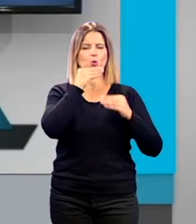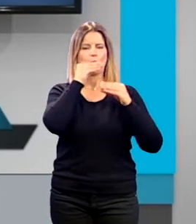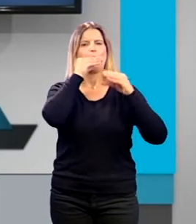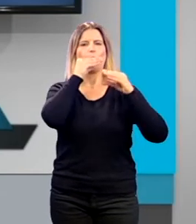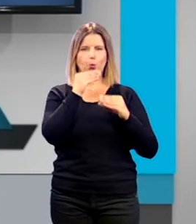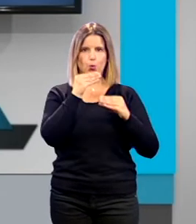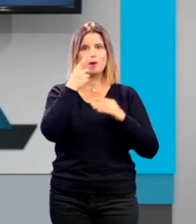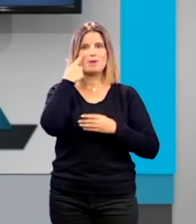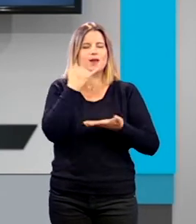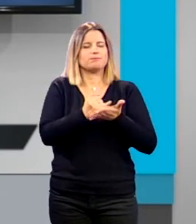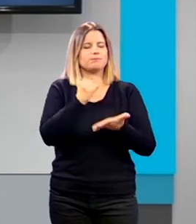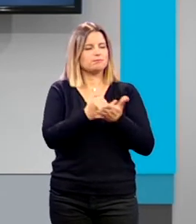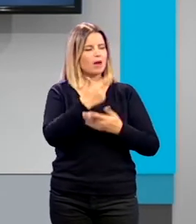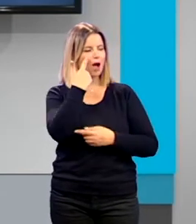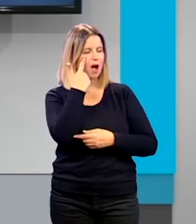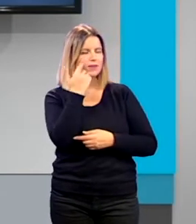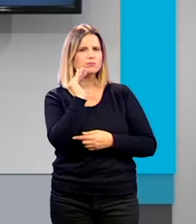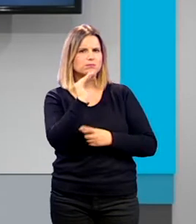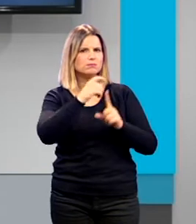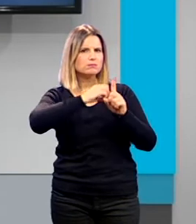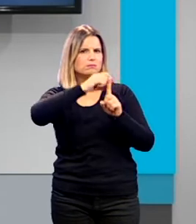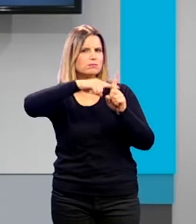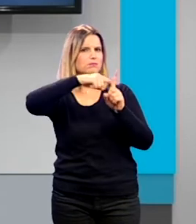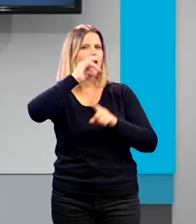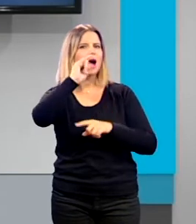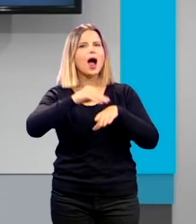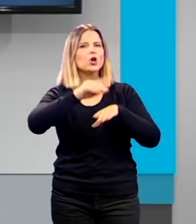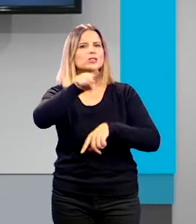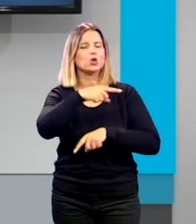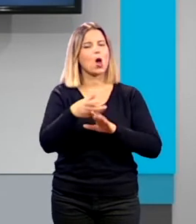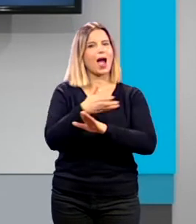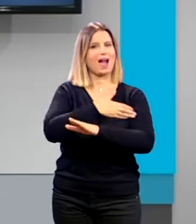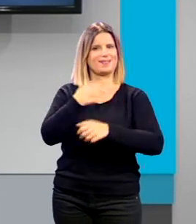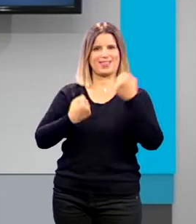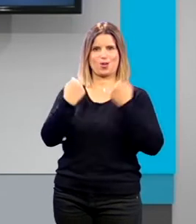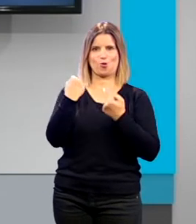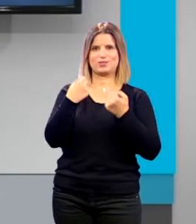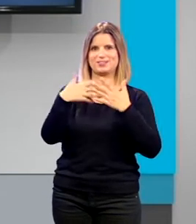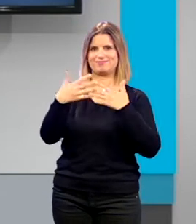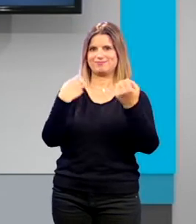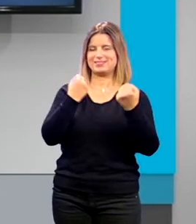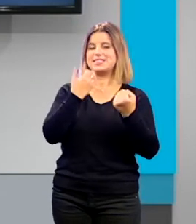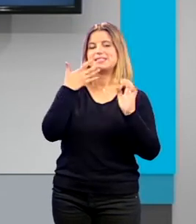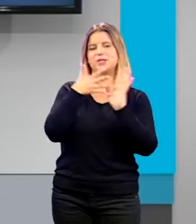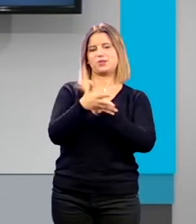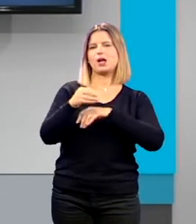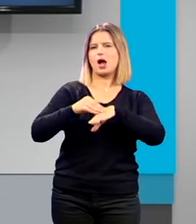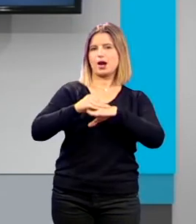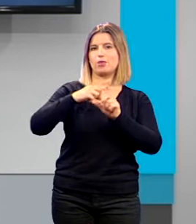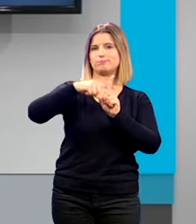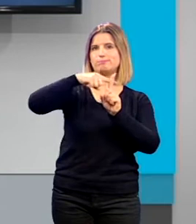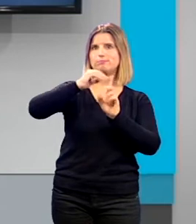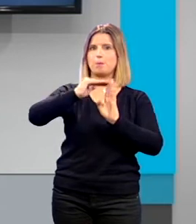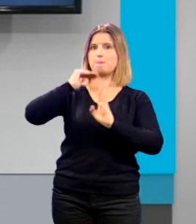podrán comprobar su grado de alcohol antes de coger el coche y por tanto si tienen un grado de alcohol superior